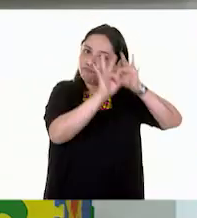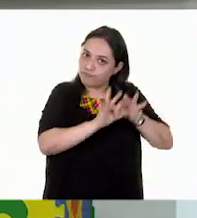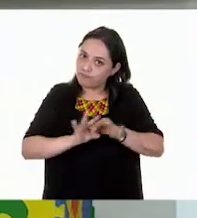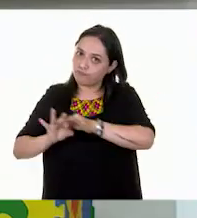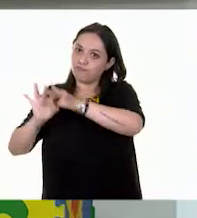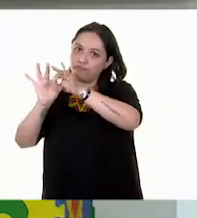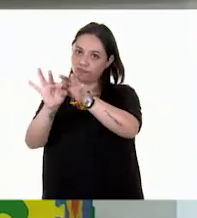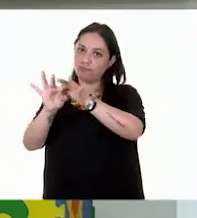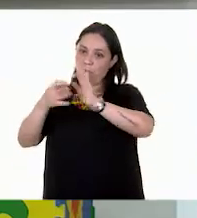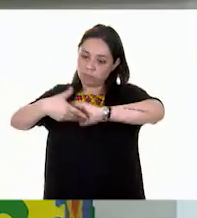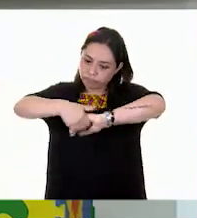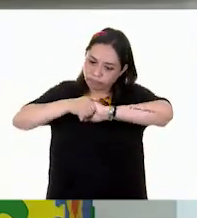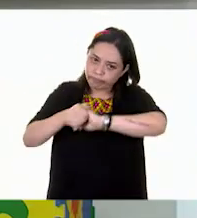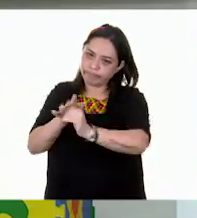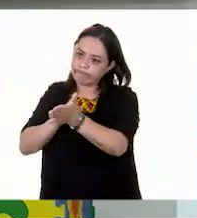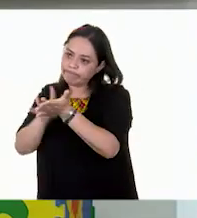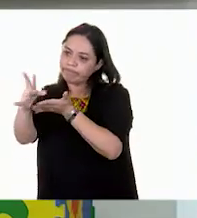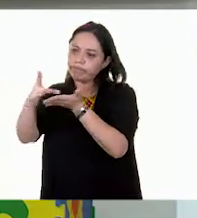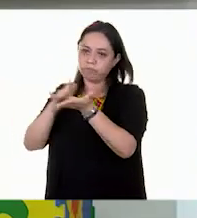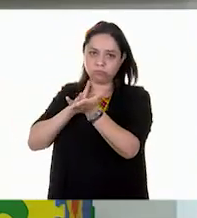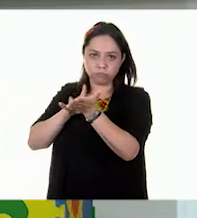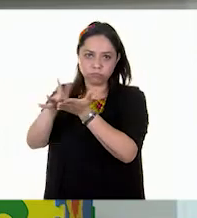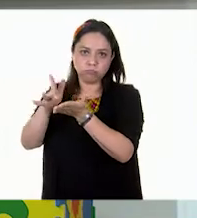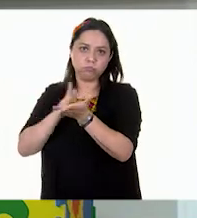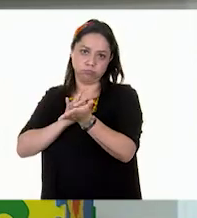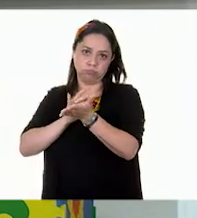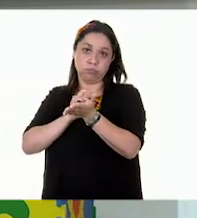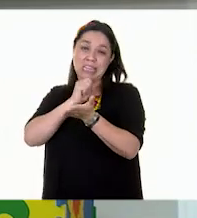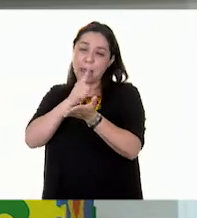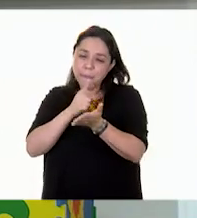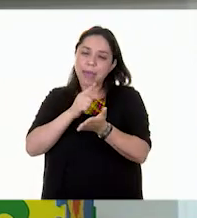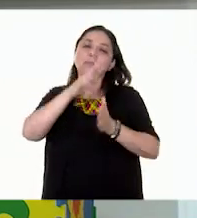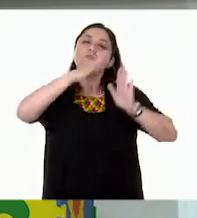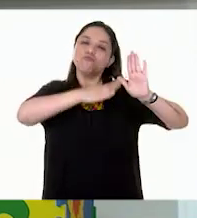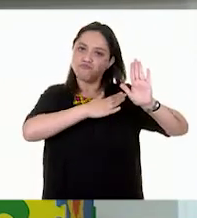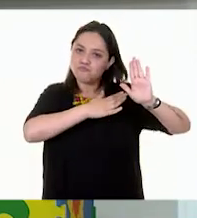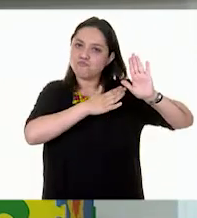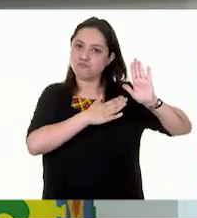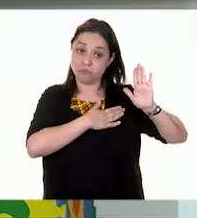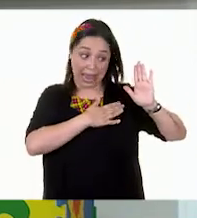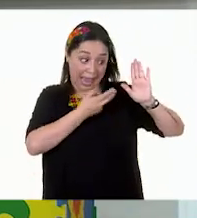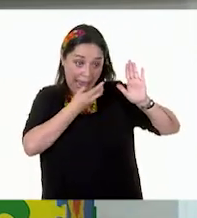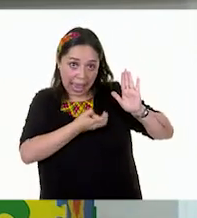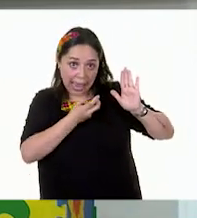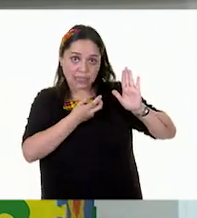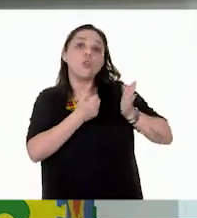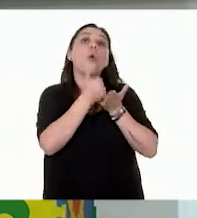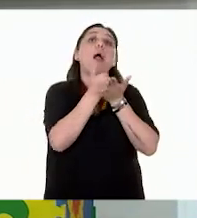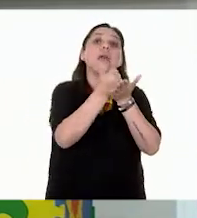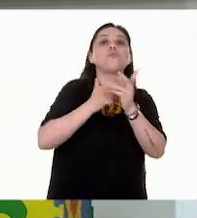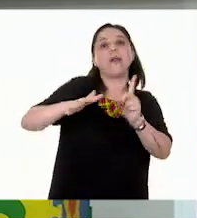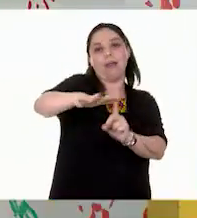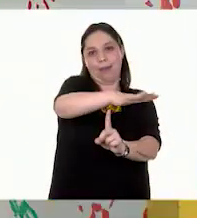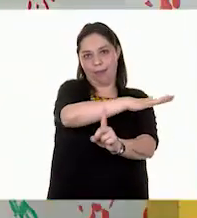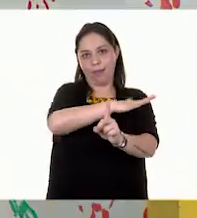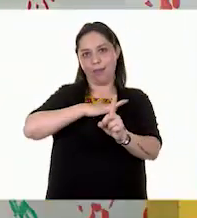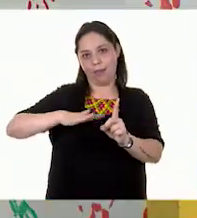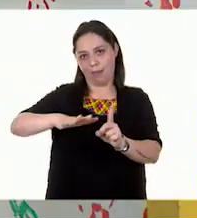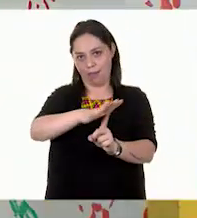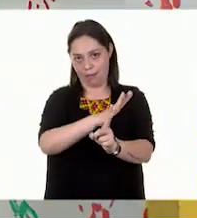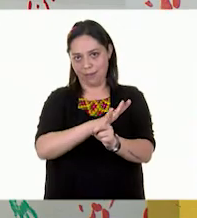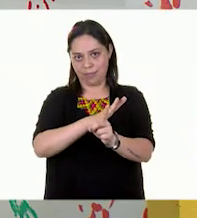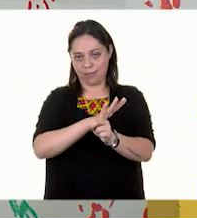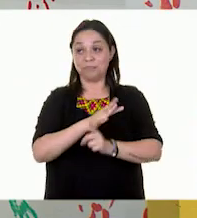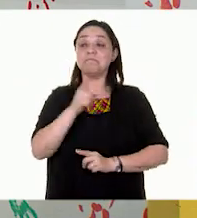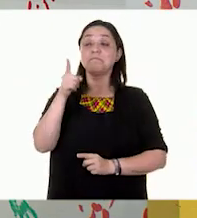solidaridad y el compromiso. Eso definitivamente beneficiará a la sociedad. Así es, tú